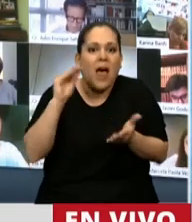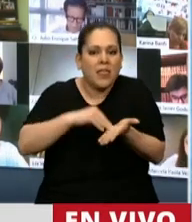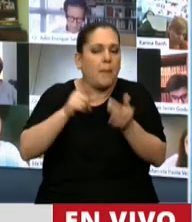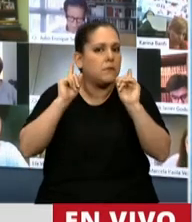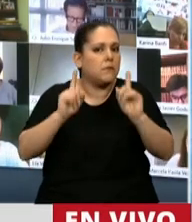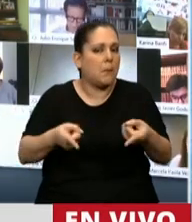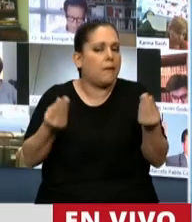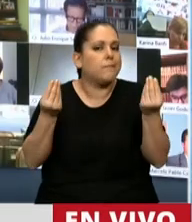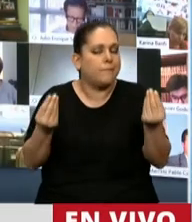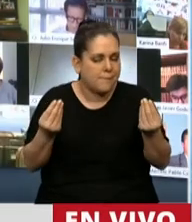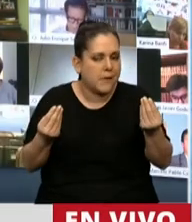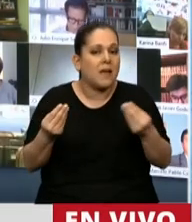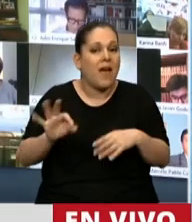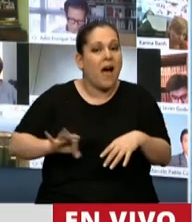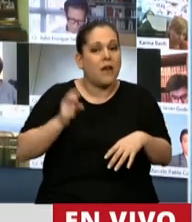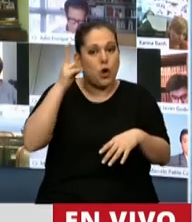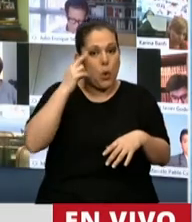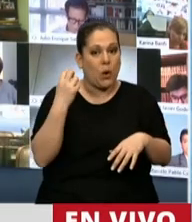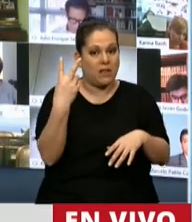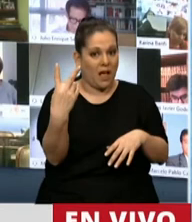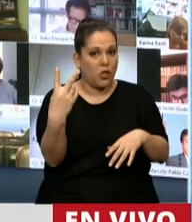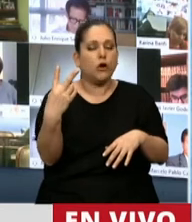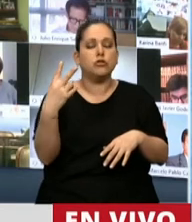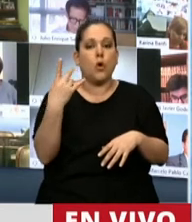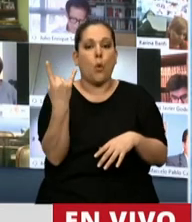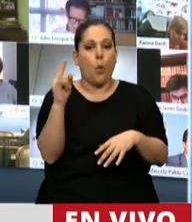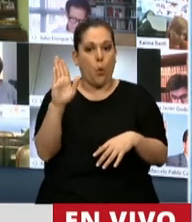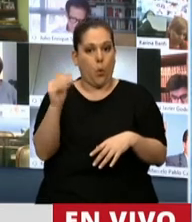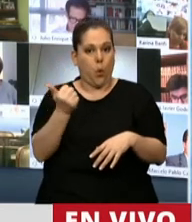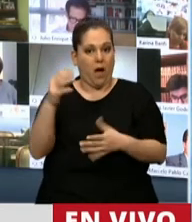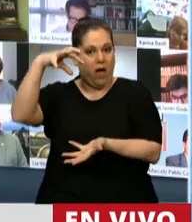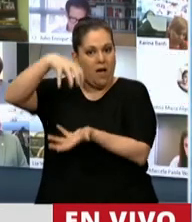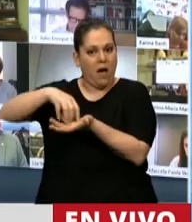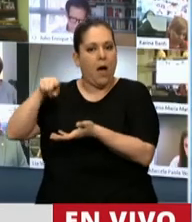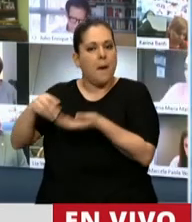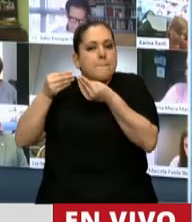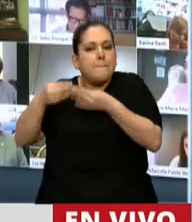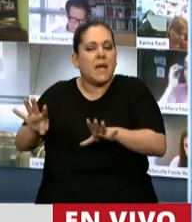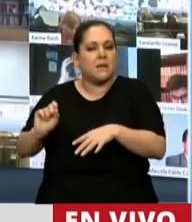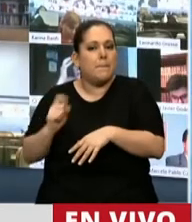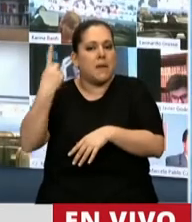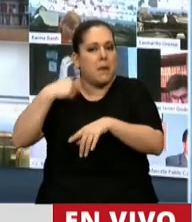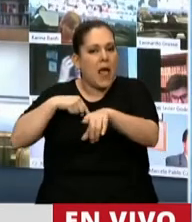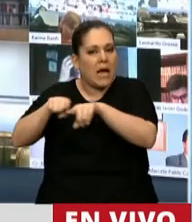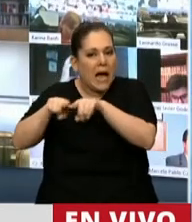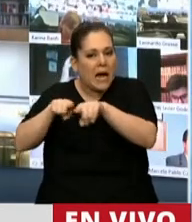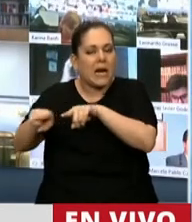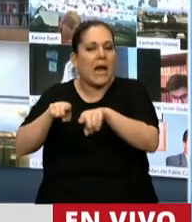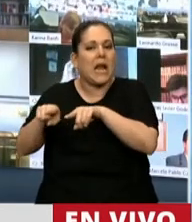destacar que en el año 92 la UBA comienza con la primera carrera de